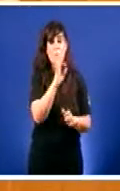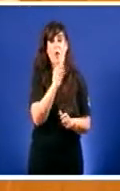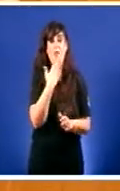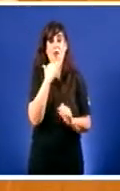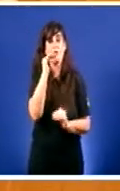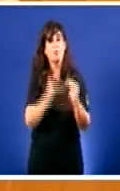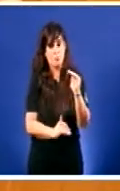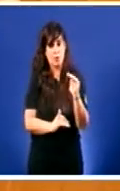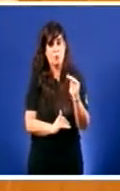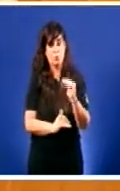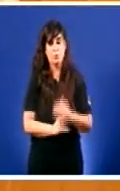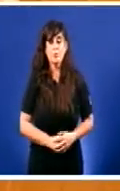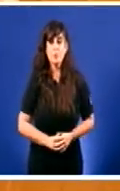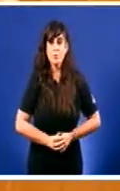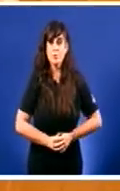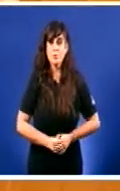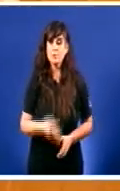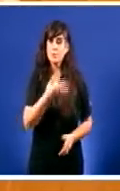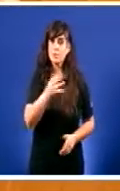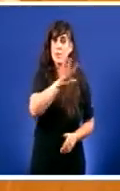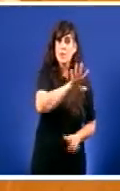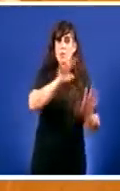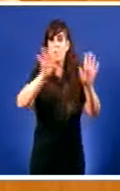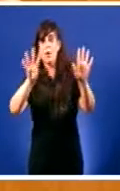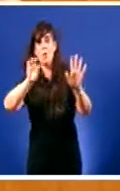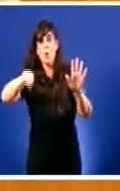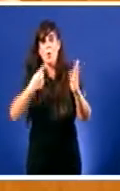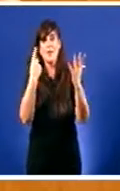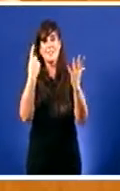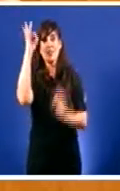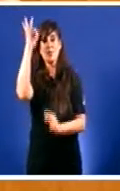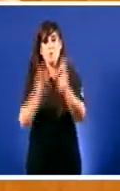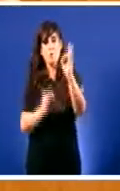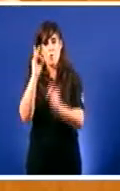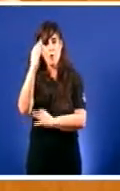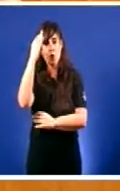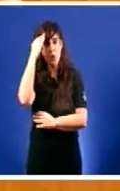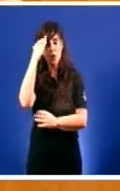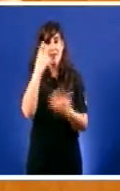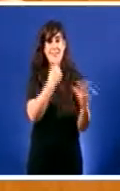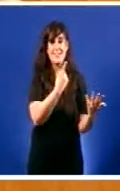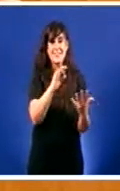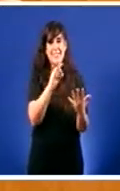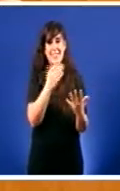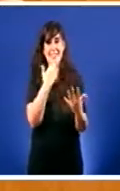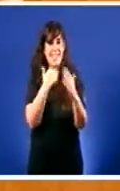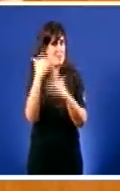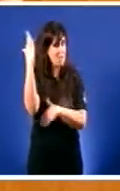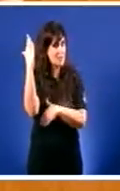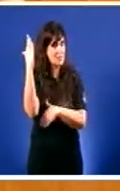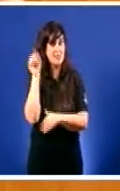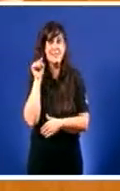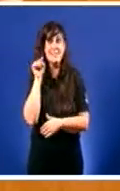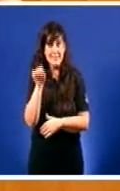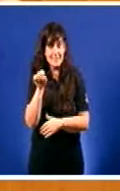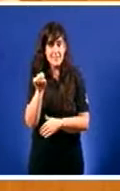E hai un 59,6% de titulares de explotacións agrarias Que teñen 60 ou máis anos Eso,